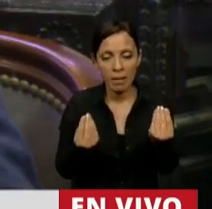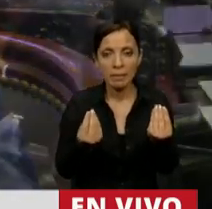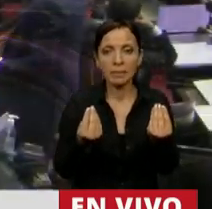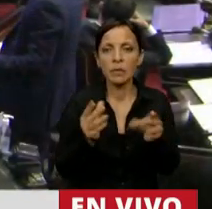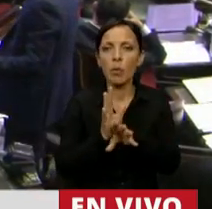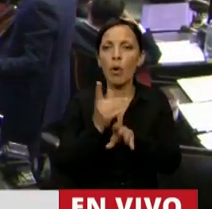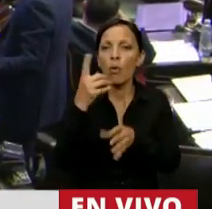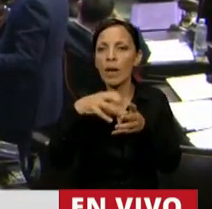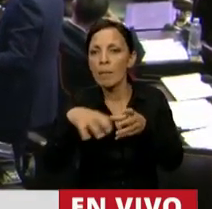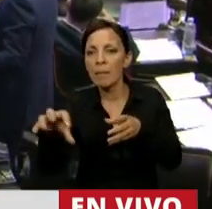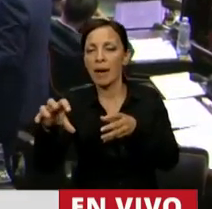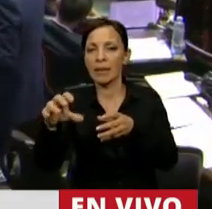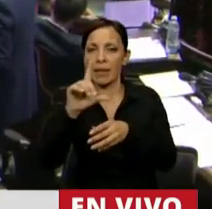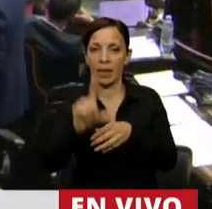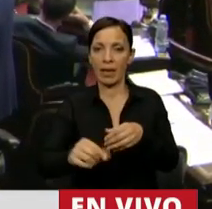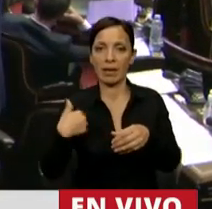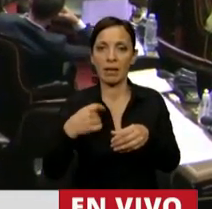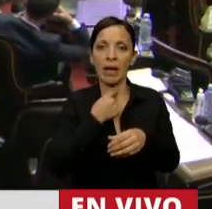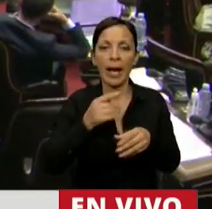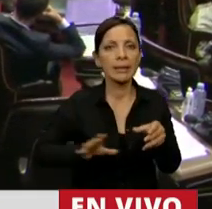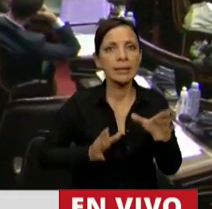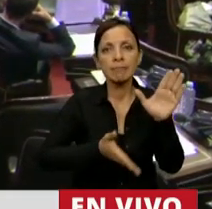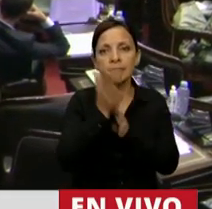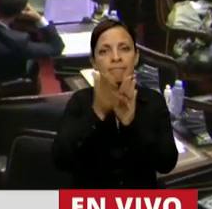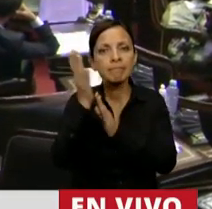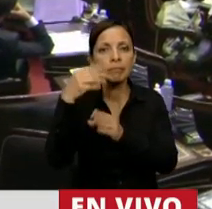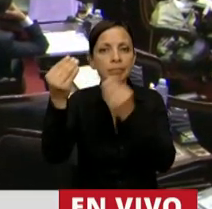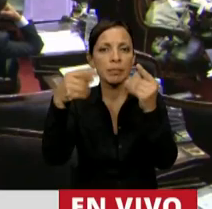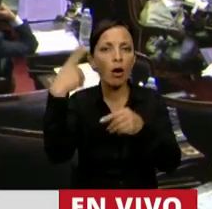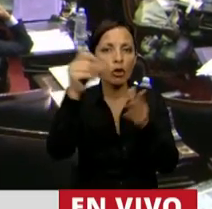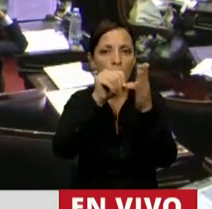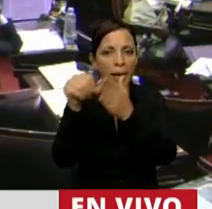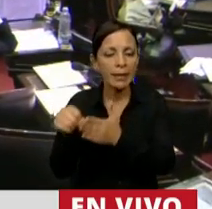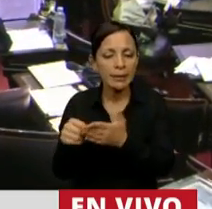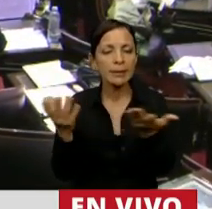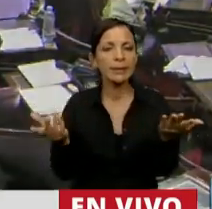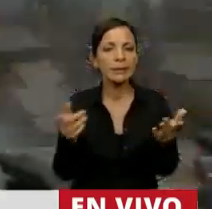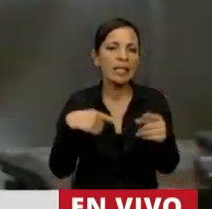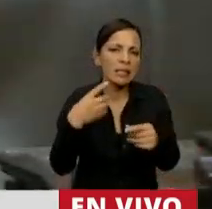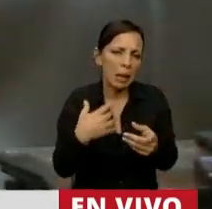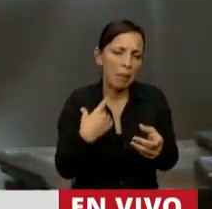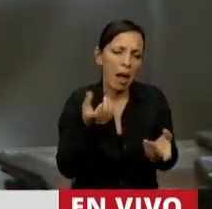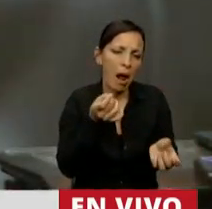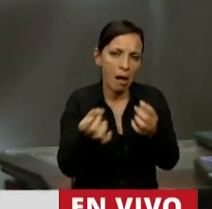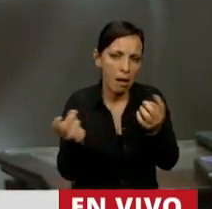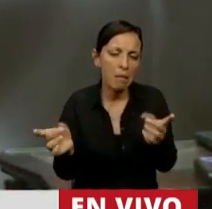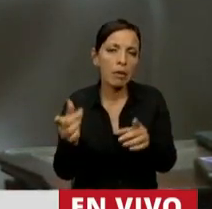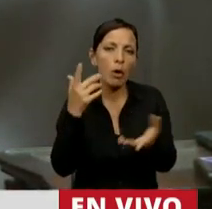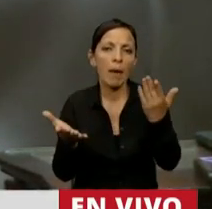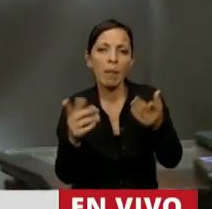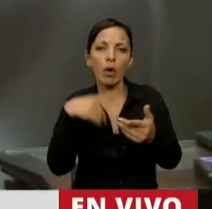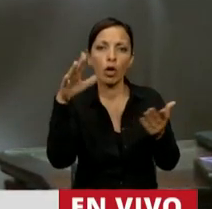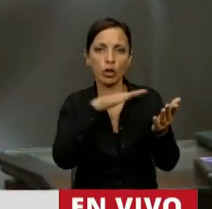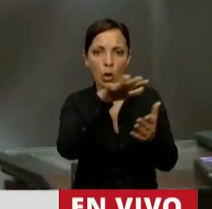de una parte de la federación de irse. Ese problema era un problema inexistente, de hecho hacemos humorada sobre lo que pasa en otros lugares,